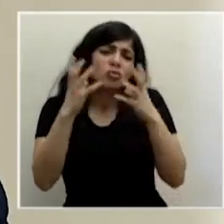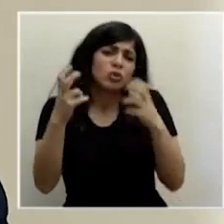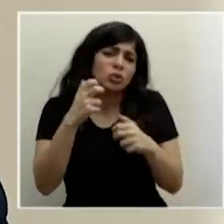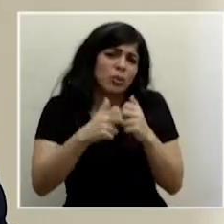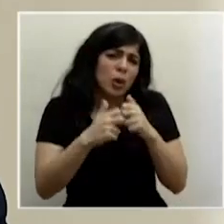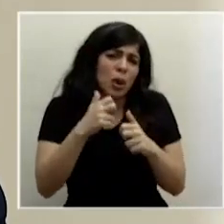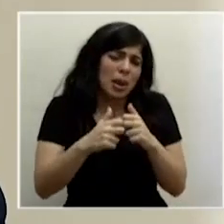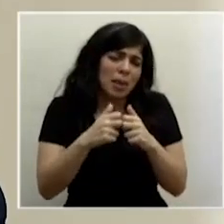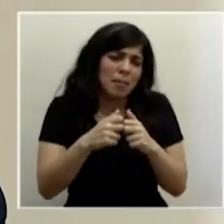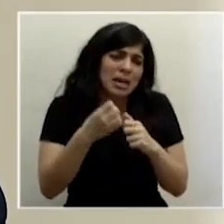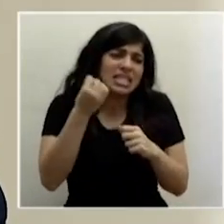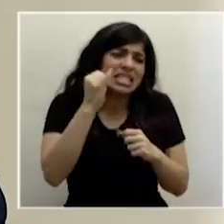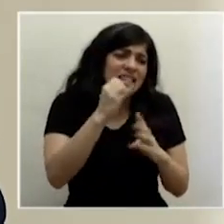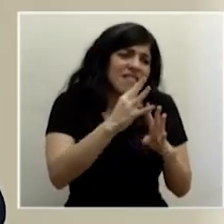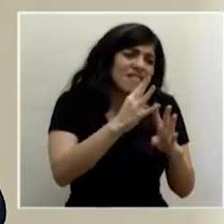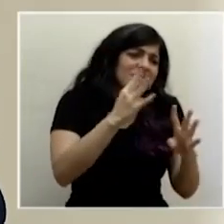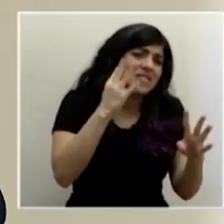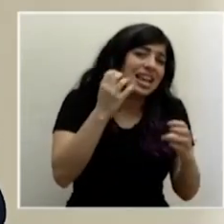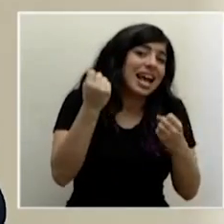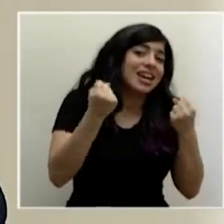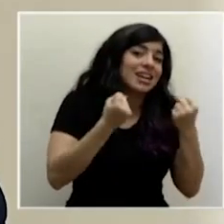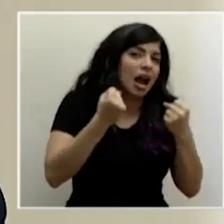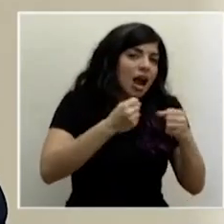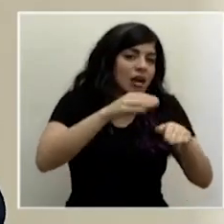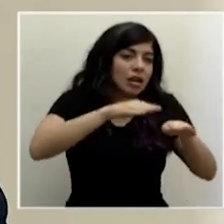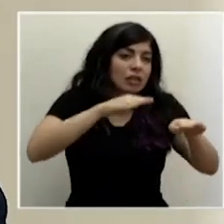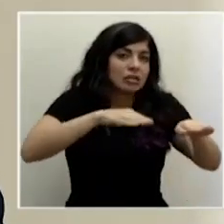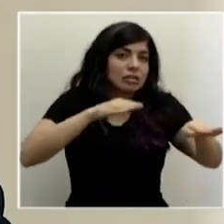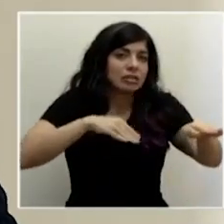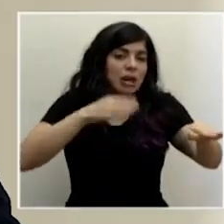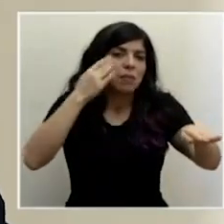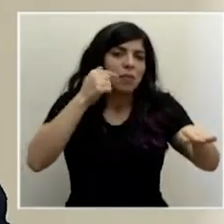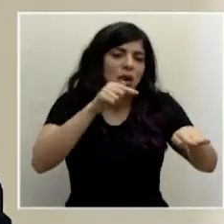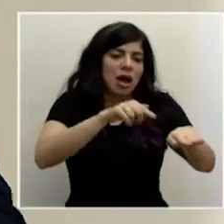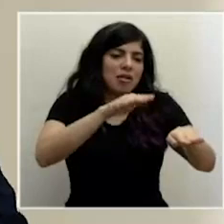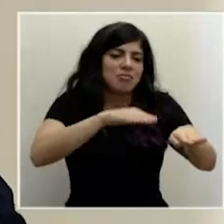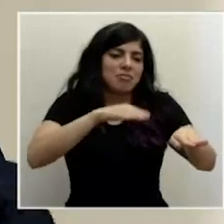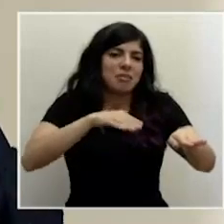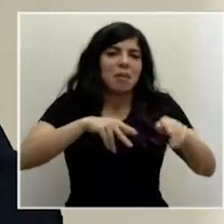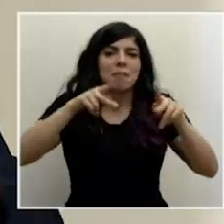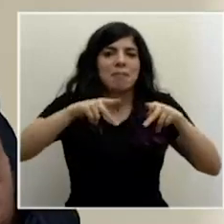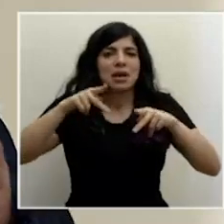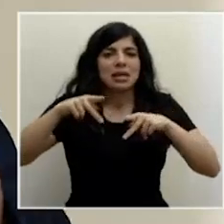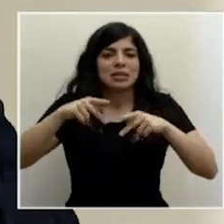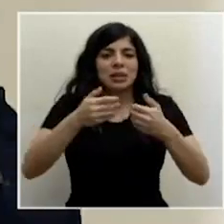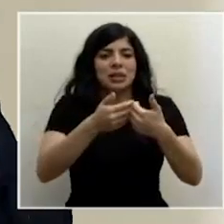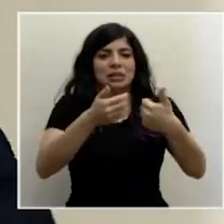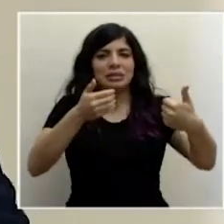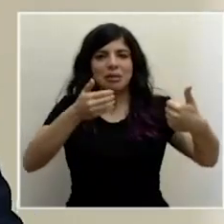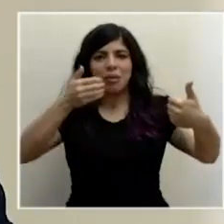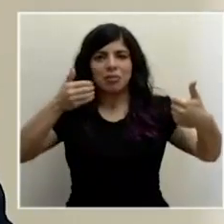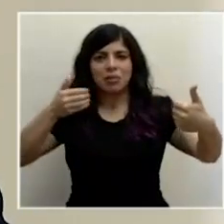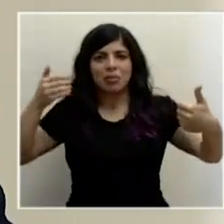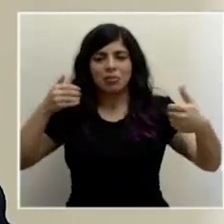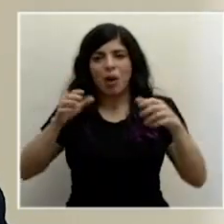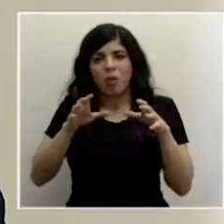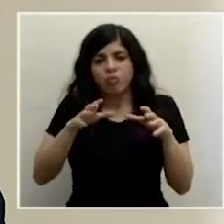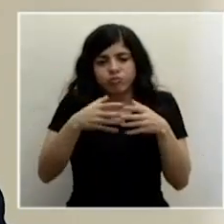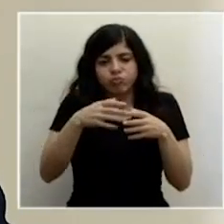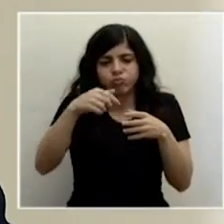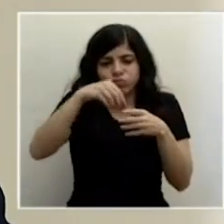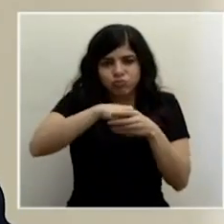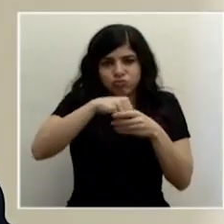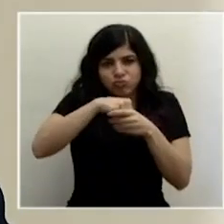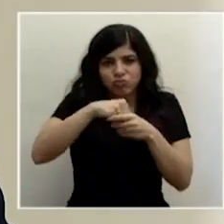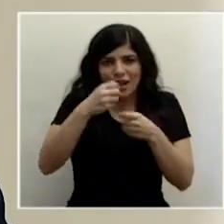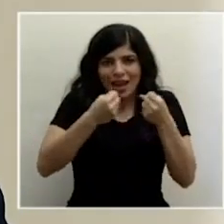el que haya una fila de automóviles porque de cierta manera las personas están separadas y encapsuladas, por decirlo de alguna manera,